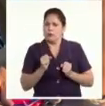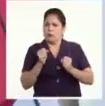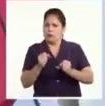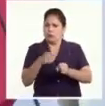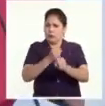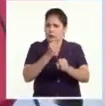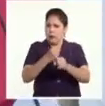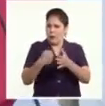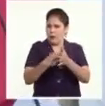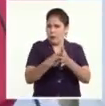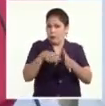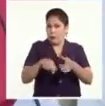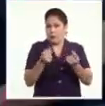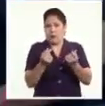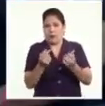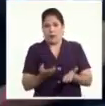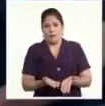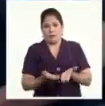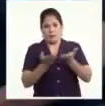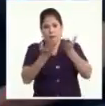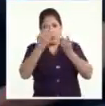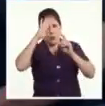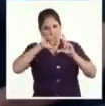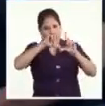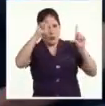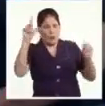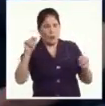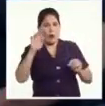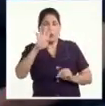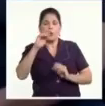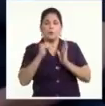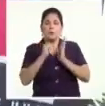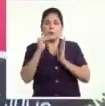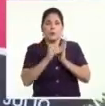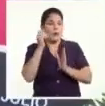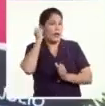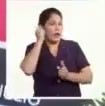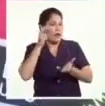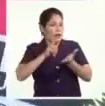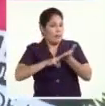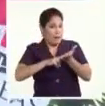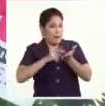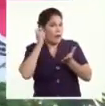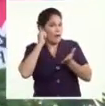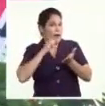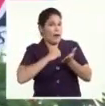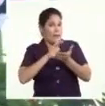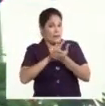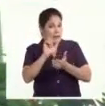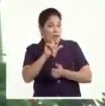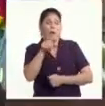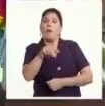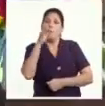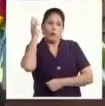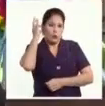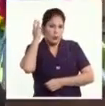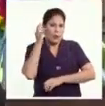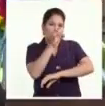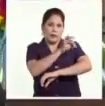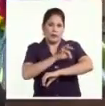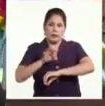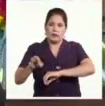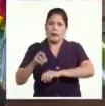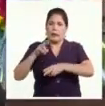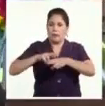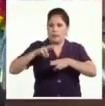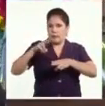que impulsa hoy la economía nacional. A las más de 4 millones de federadas del país, representó una joven ingeniera. Hoy